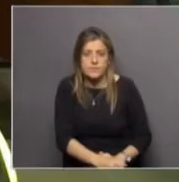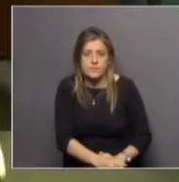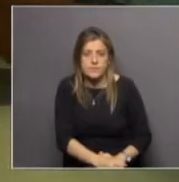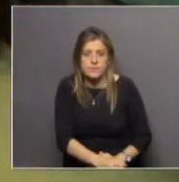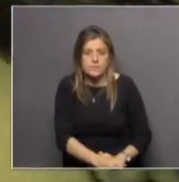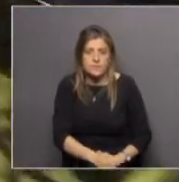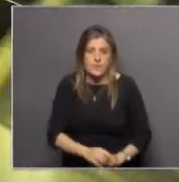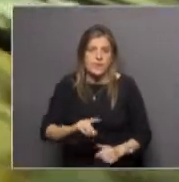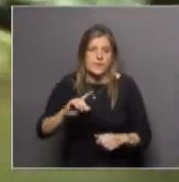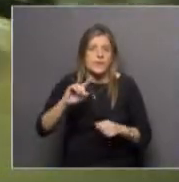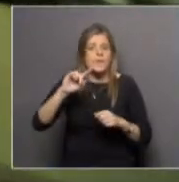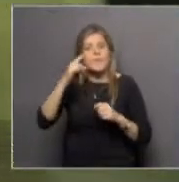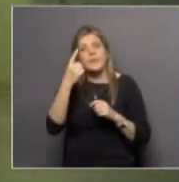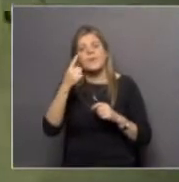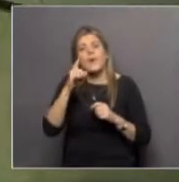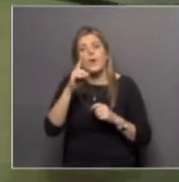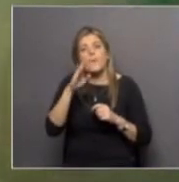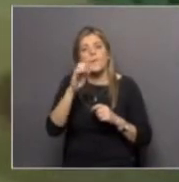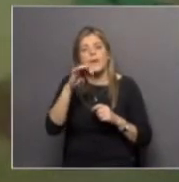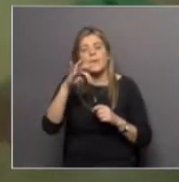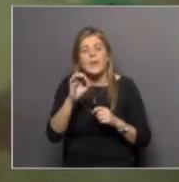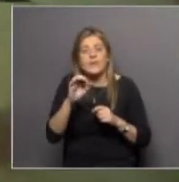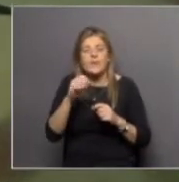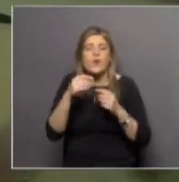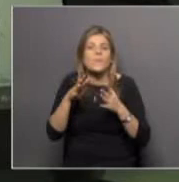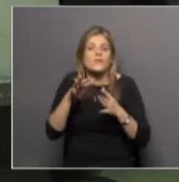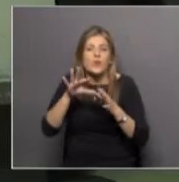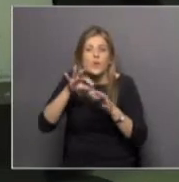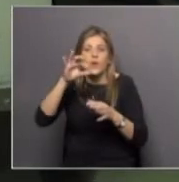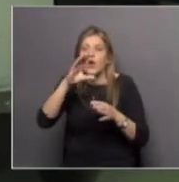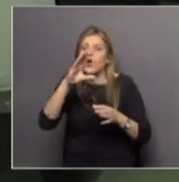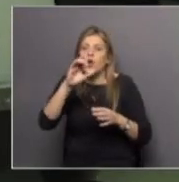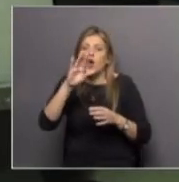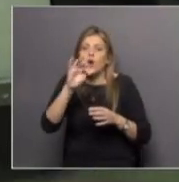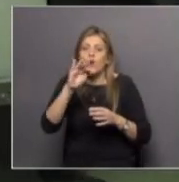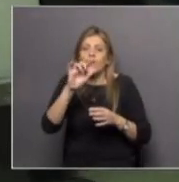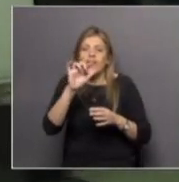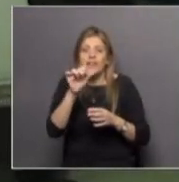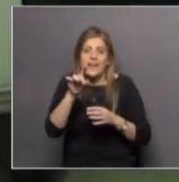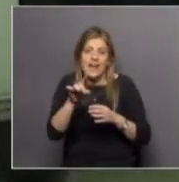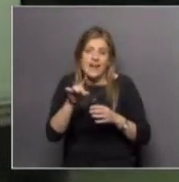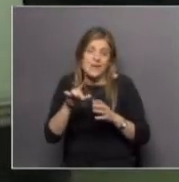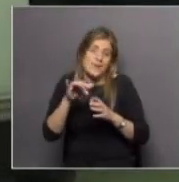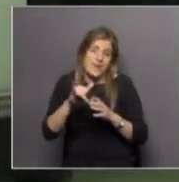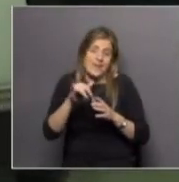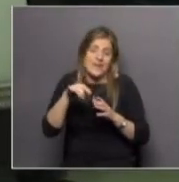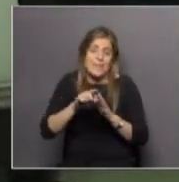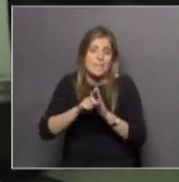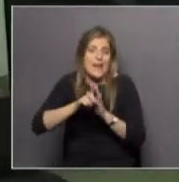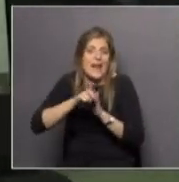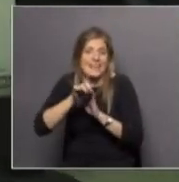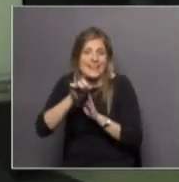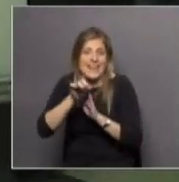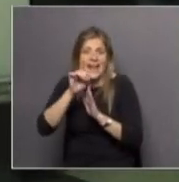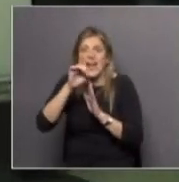Los primeros pigmentos que se utilizaron fueron la clorofila. La clorofila es el primero. Uno dice, la planta utiliza la fotosíntesis y la clorofila,